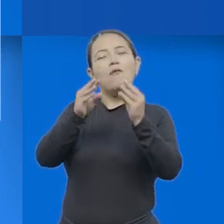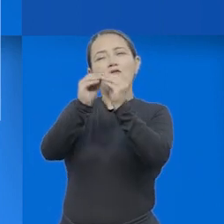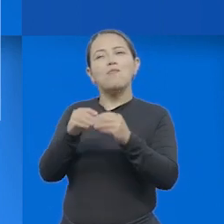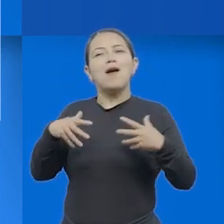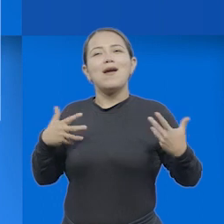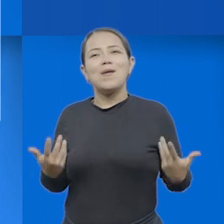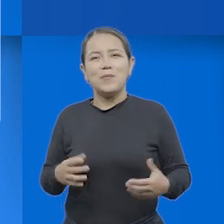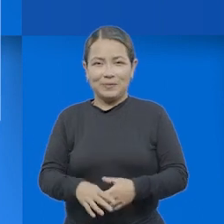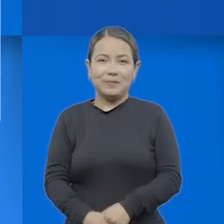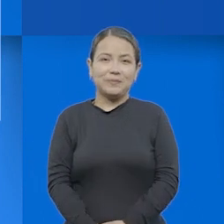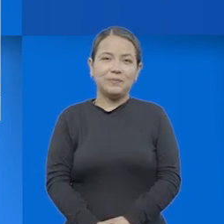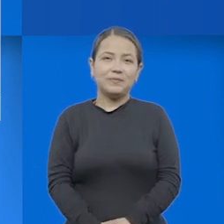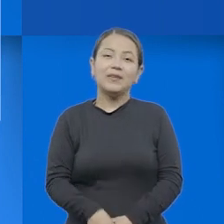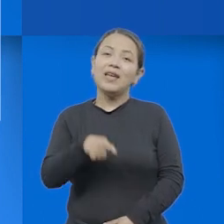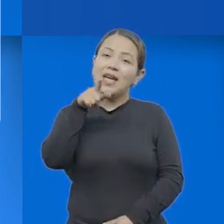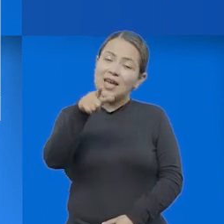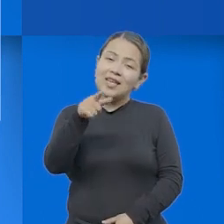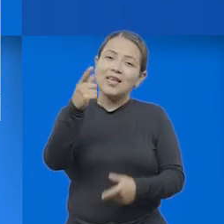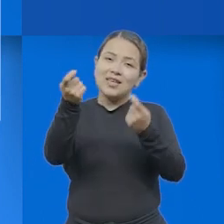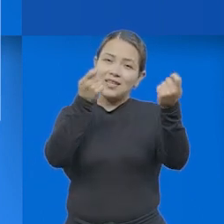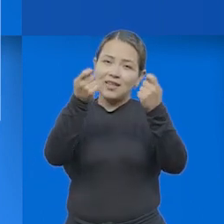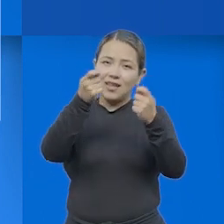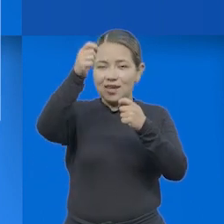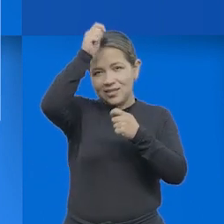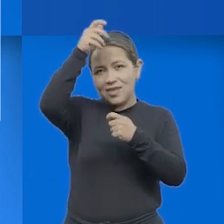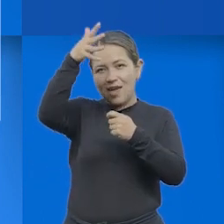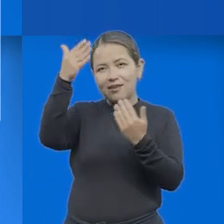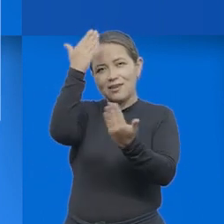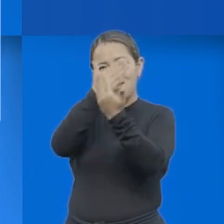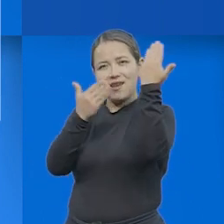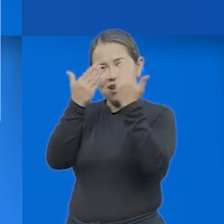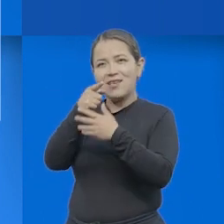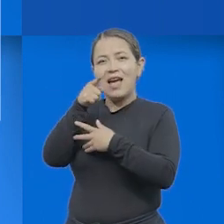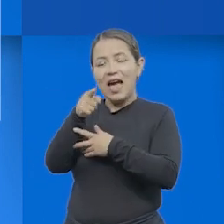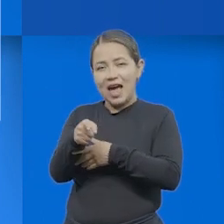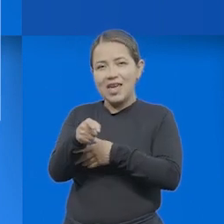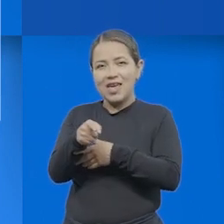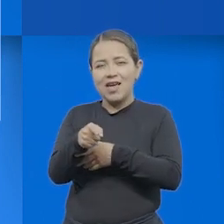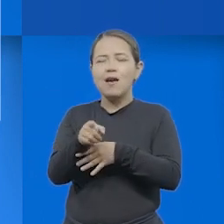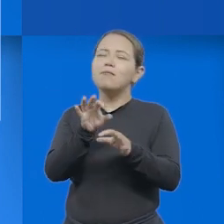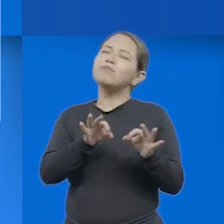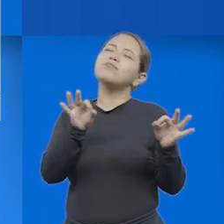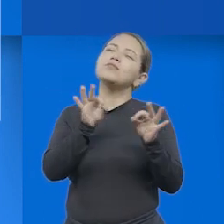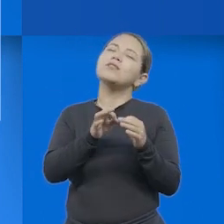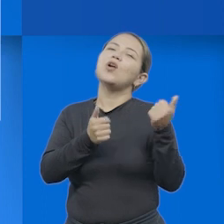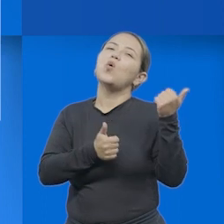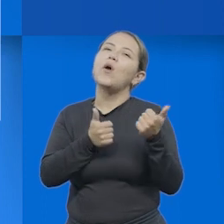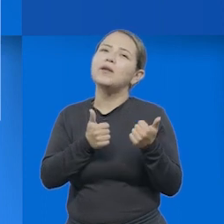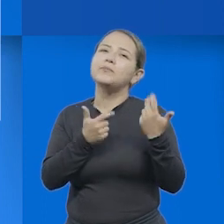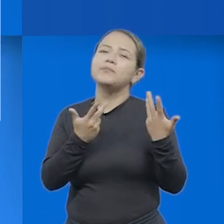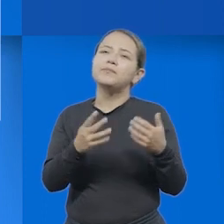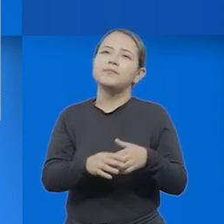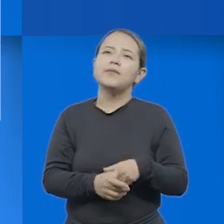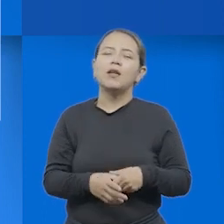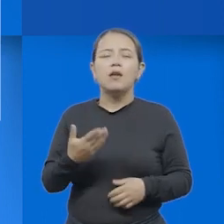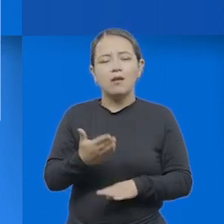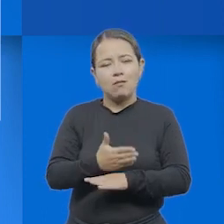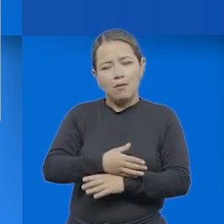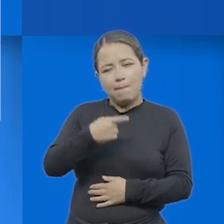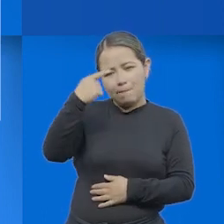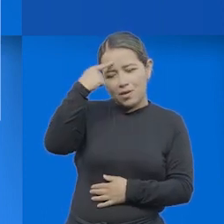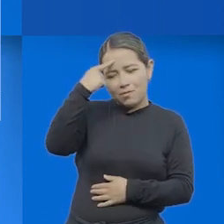Fíjate que en estas estrategias metacognitivas, metadidácticas, allí lo que se busca es que